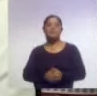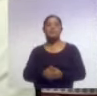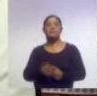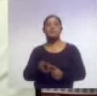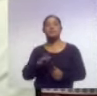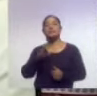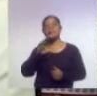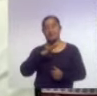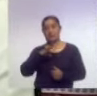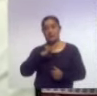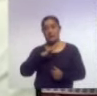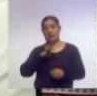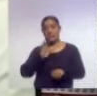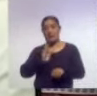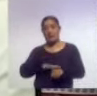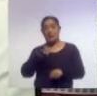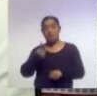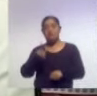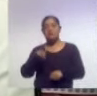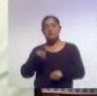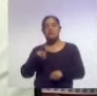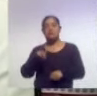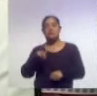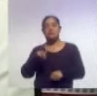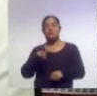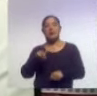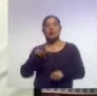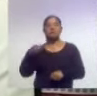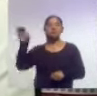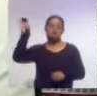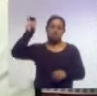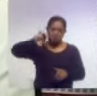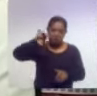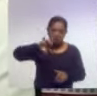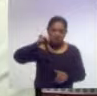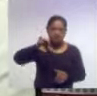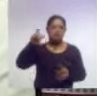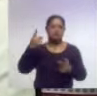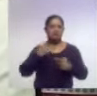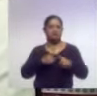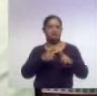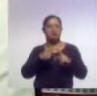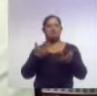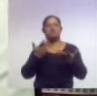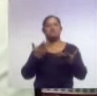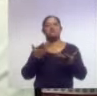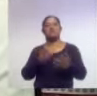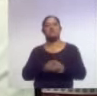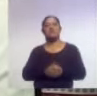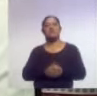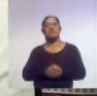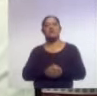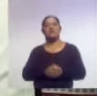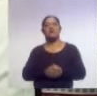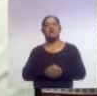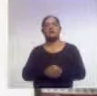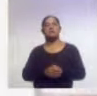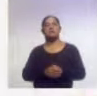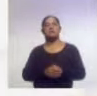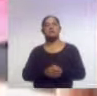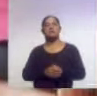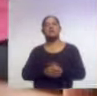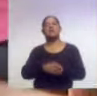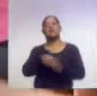principalmente en cereales. Entre ellos encontramos al trigo, al centeno y a la